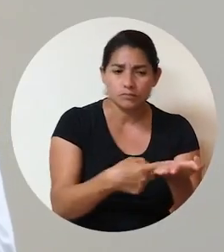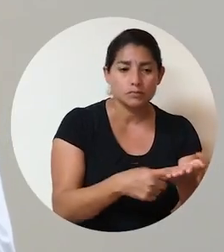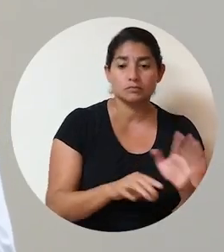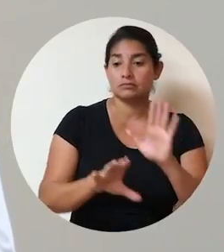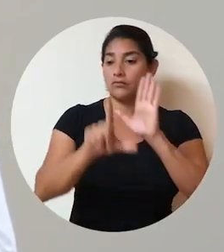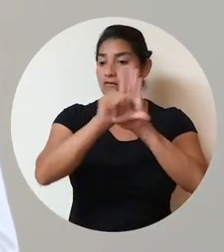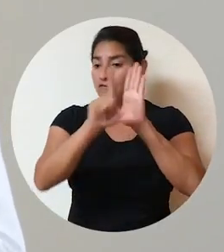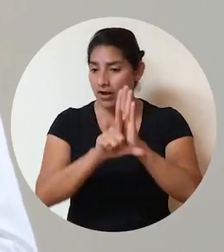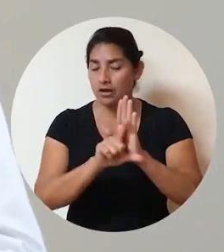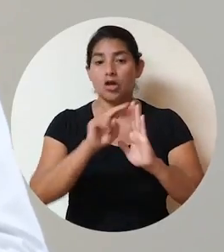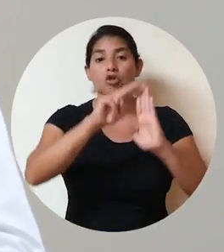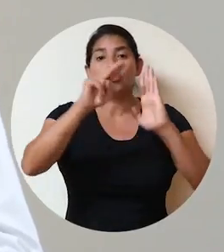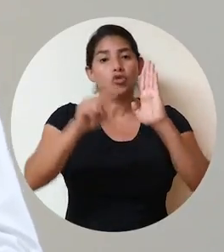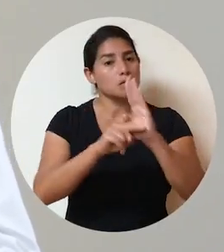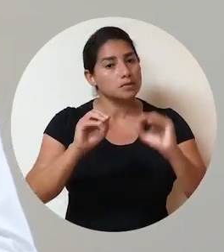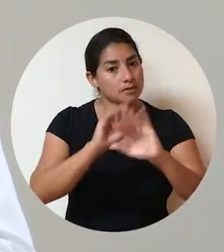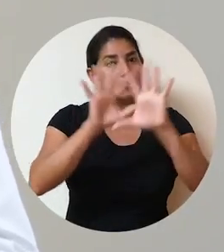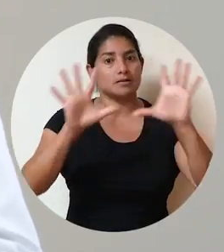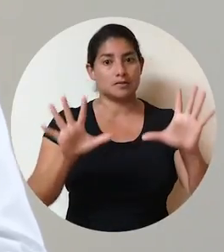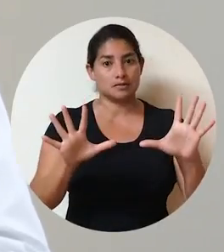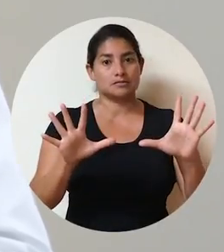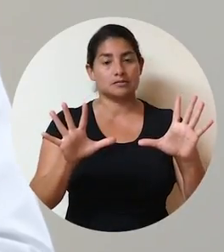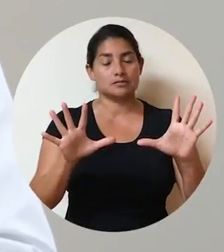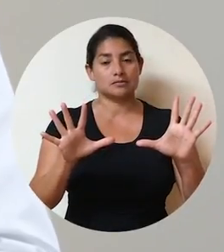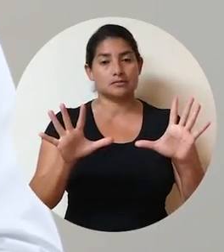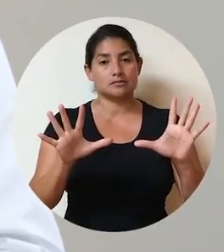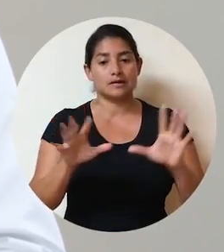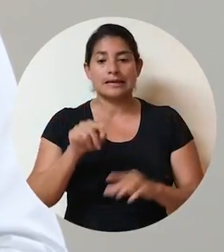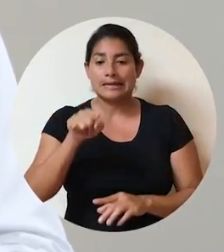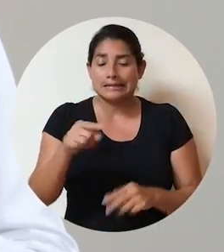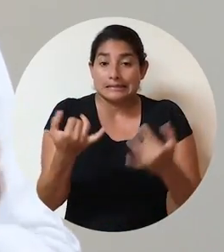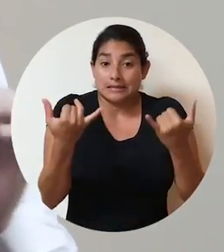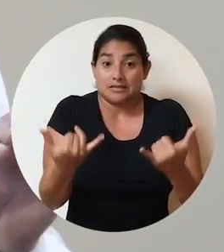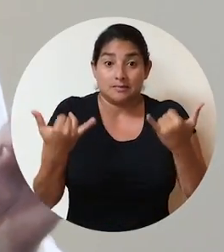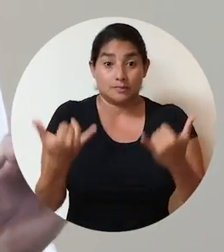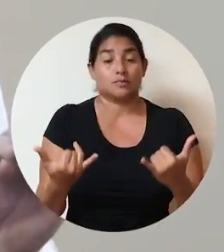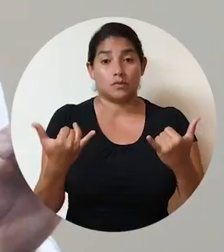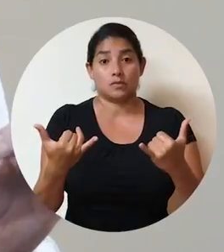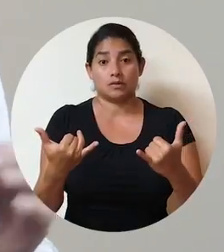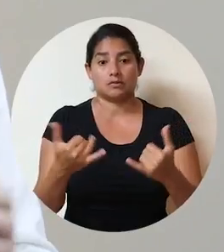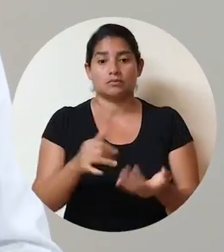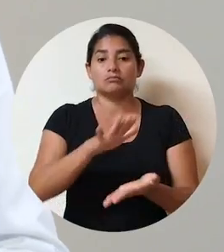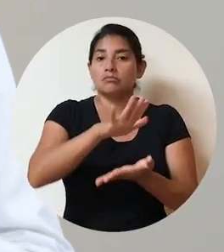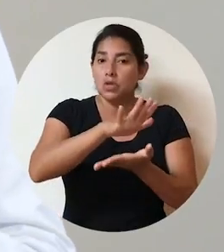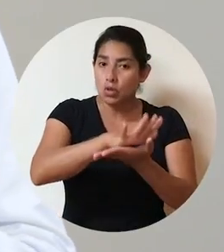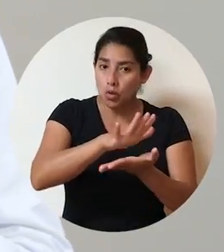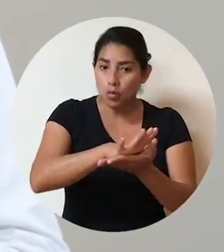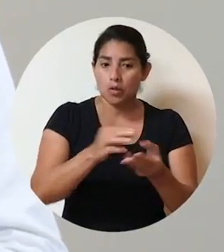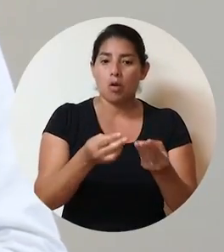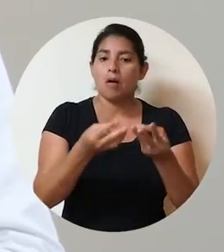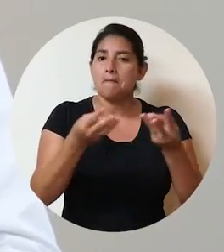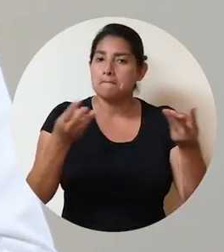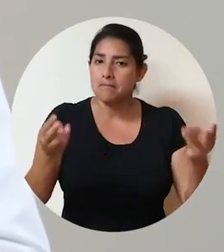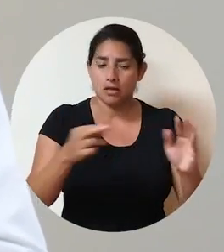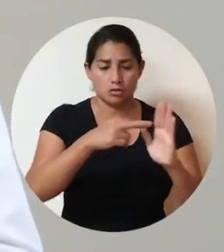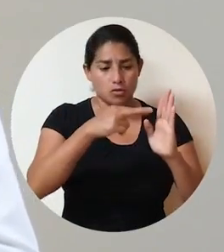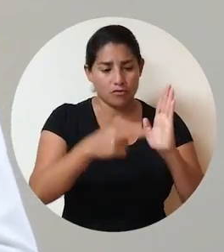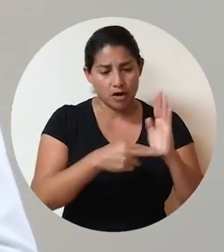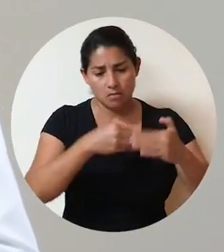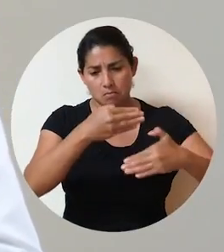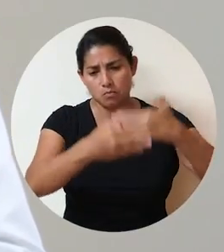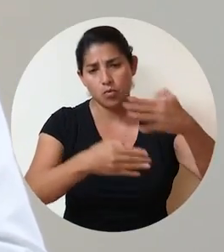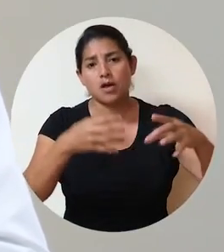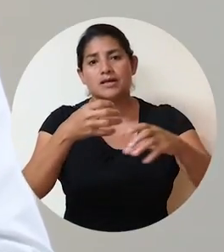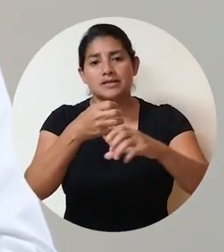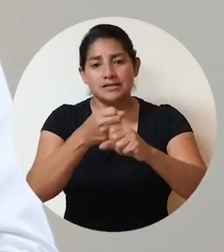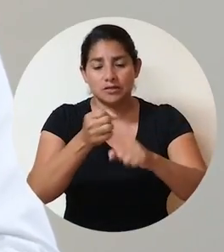debate arreglado basado en normas transparentes. En este momento, el documento con la metodología